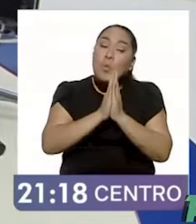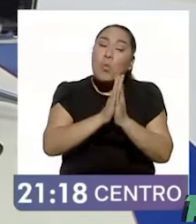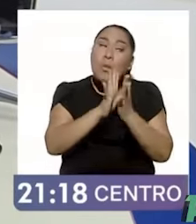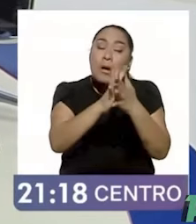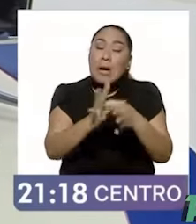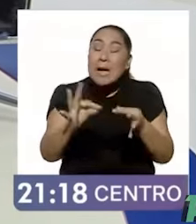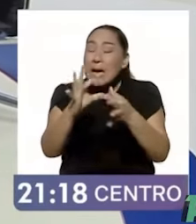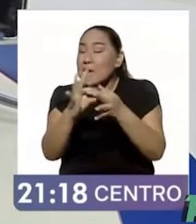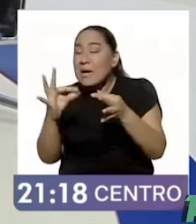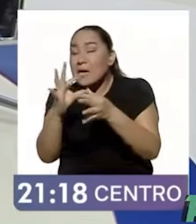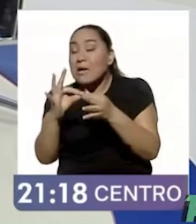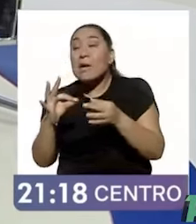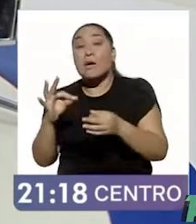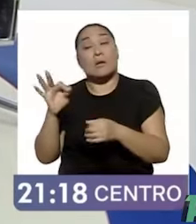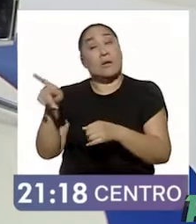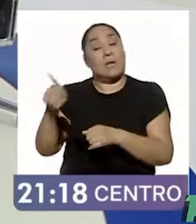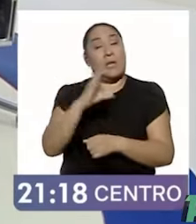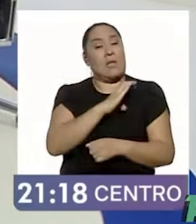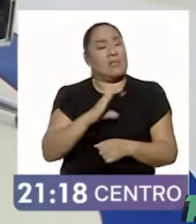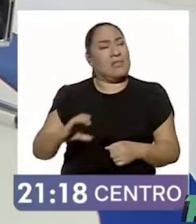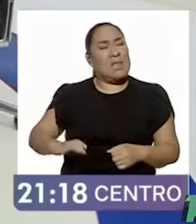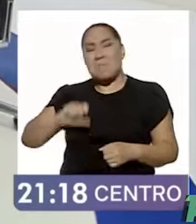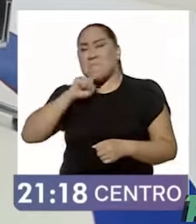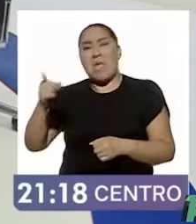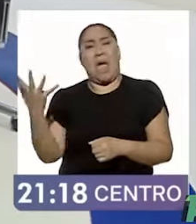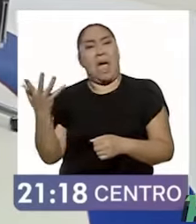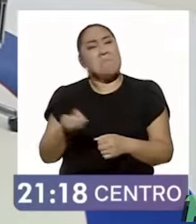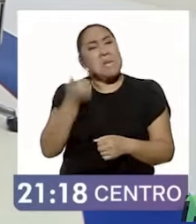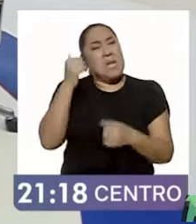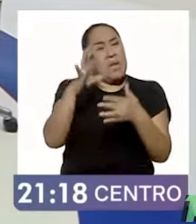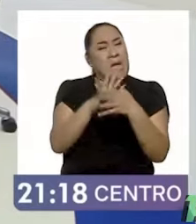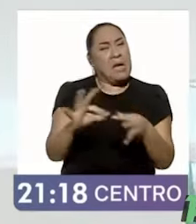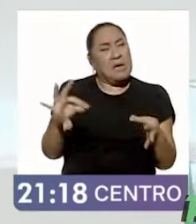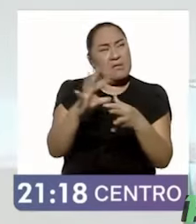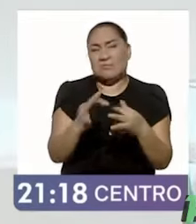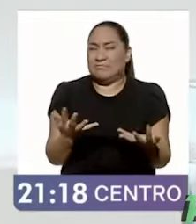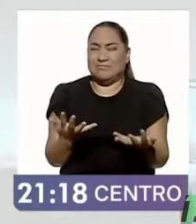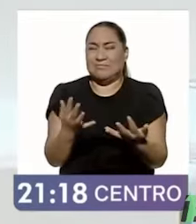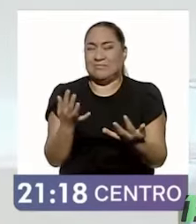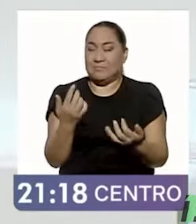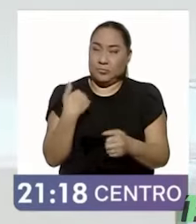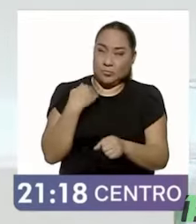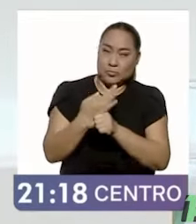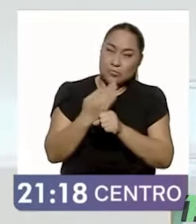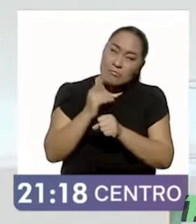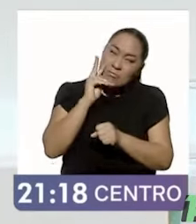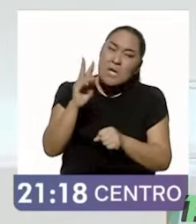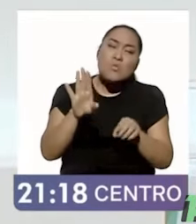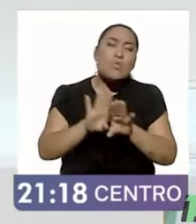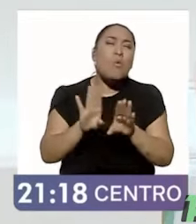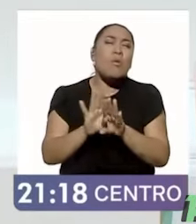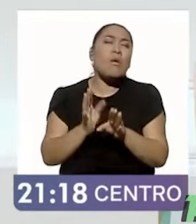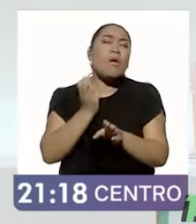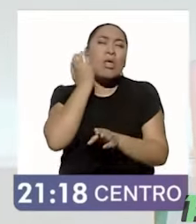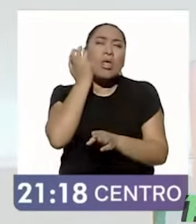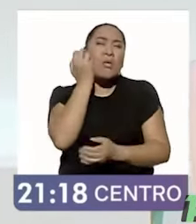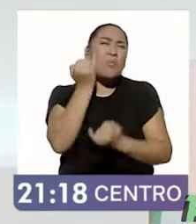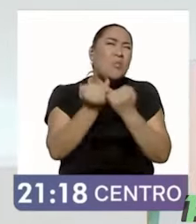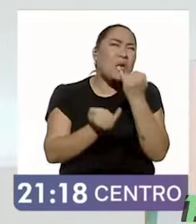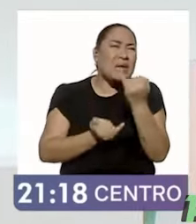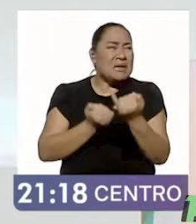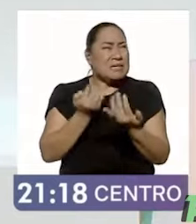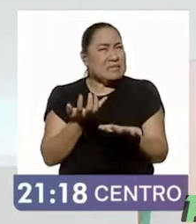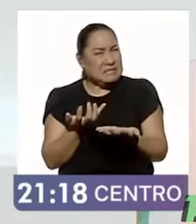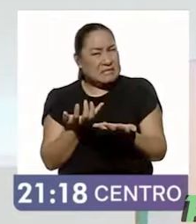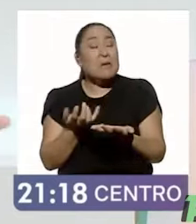es justamente su candidata. Y entonces, creo que aquí hay un juego pues muy, no sé, que se les va